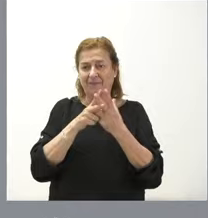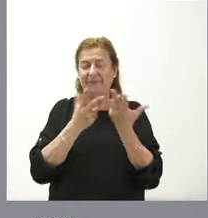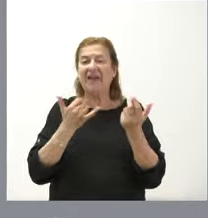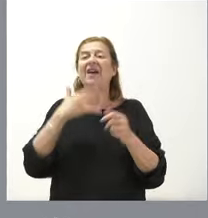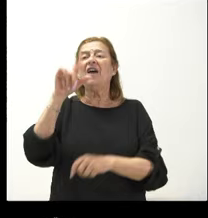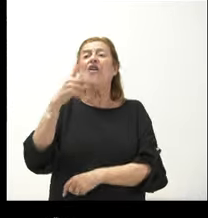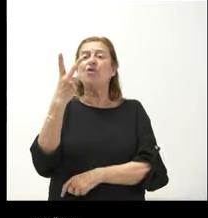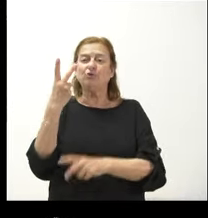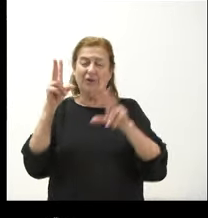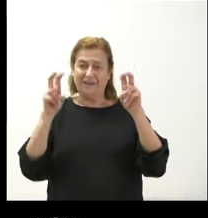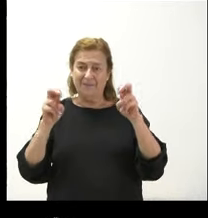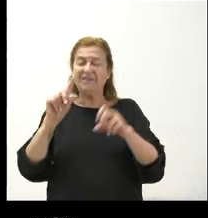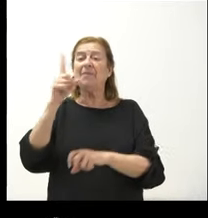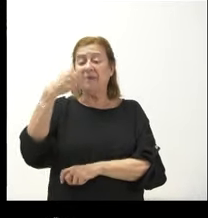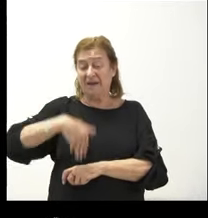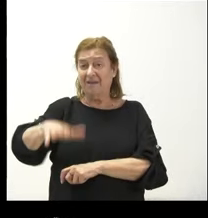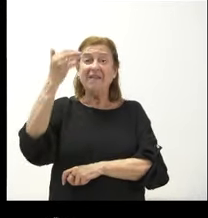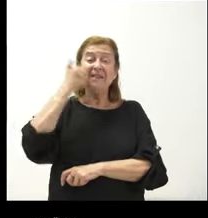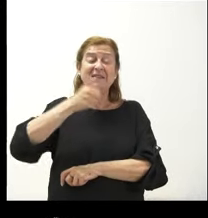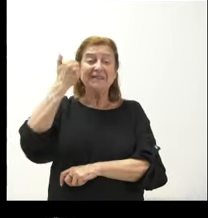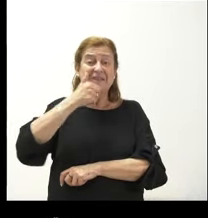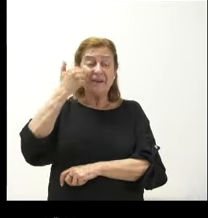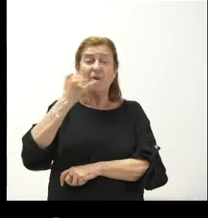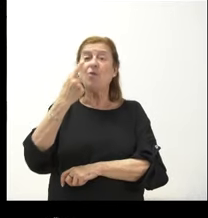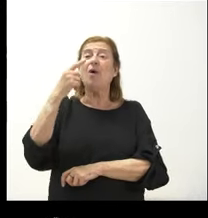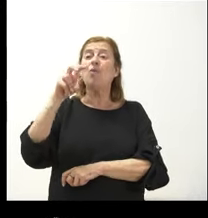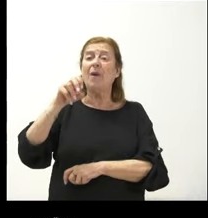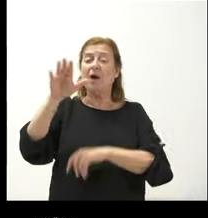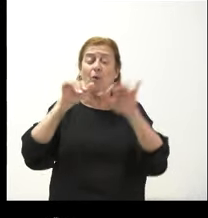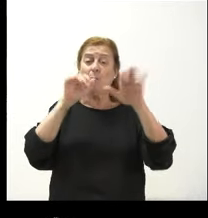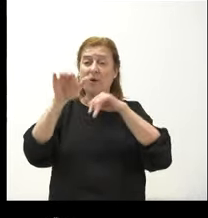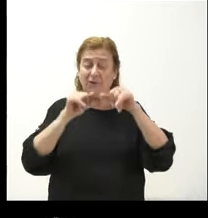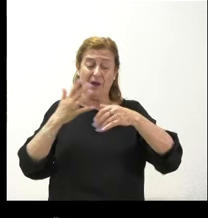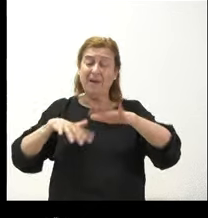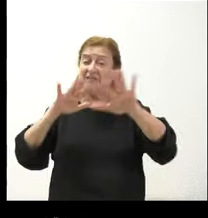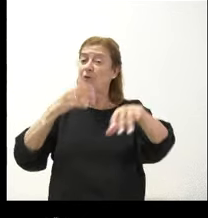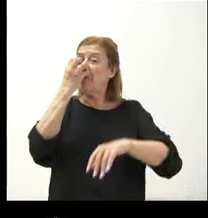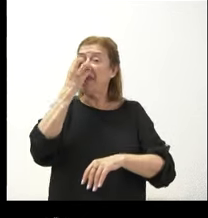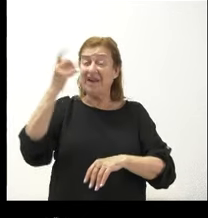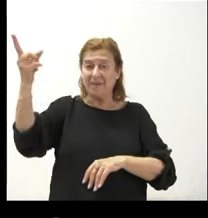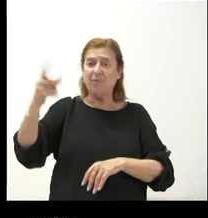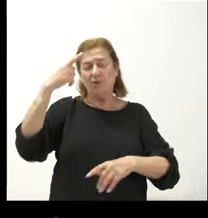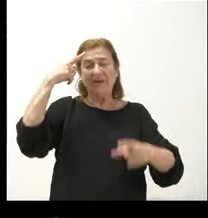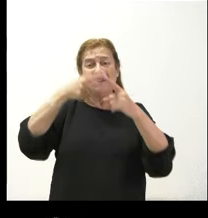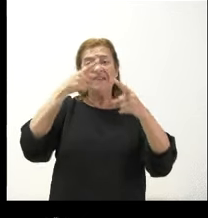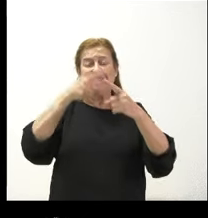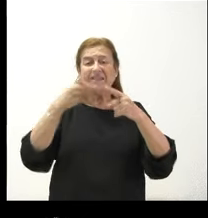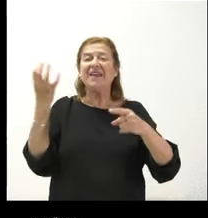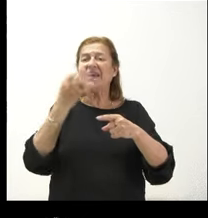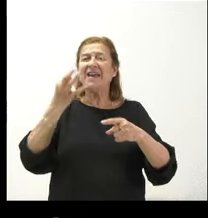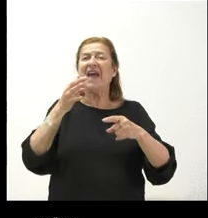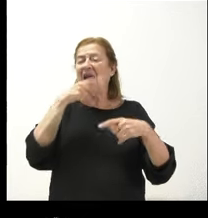cuestiones. La primera, este sábado hay una nueva convocatoria de manifestación en Medina del Campo. Insisten en que se está